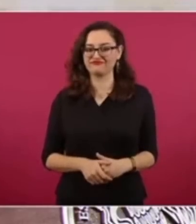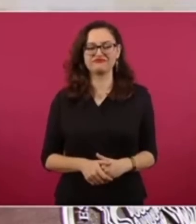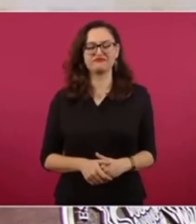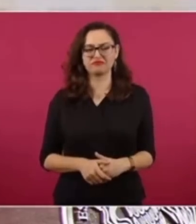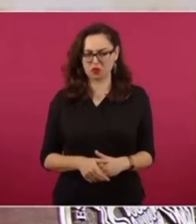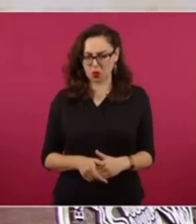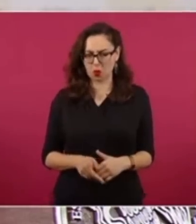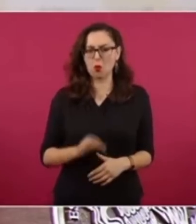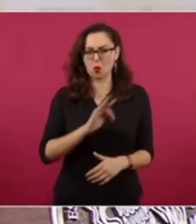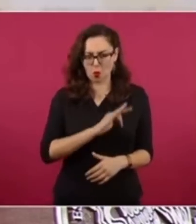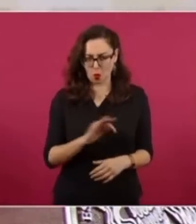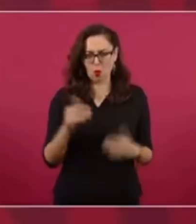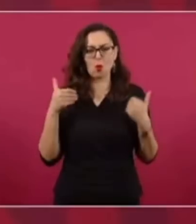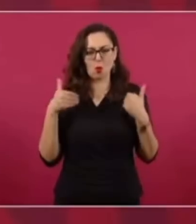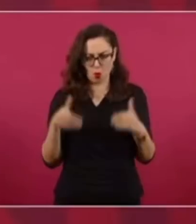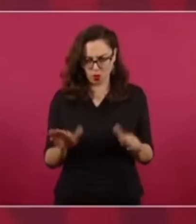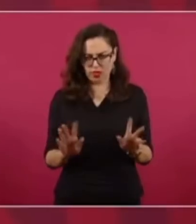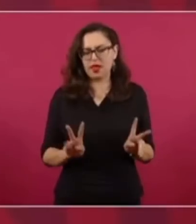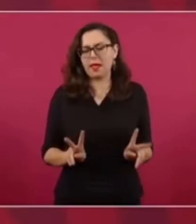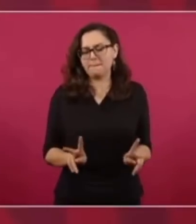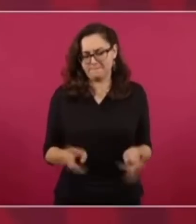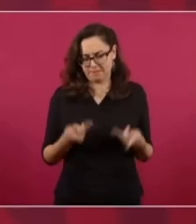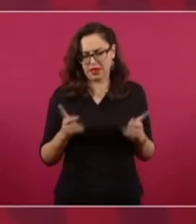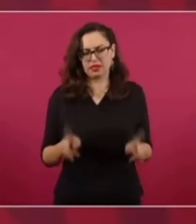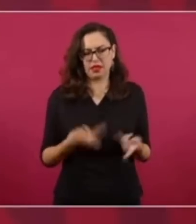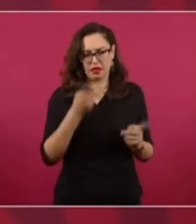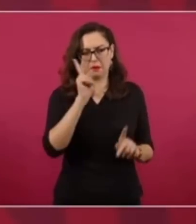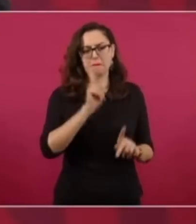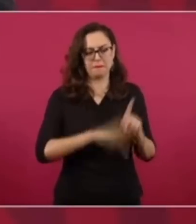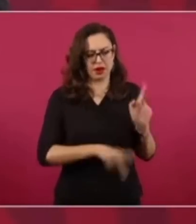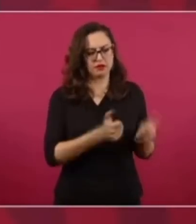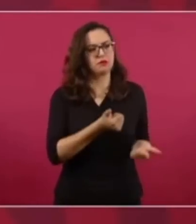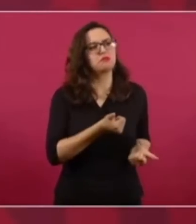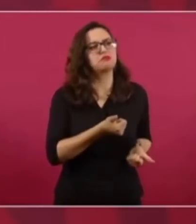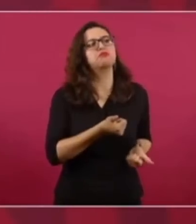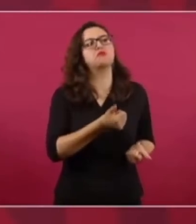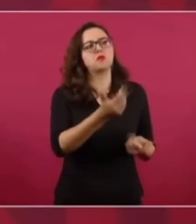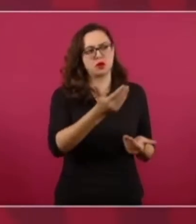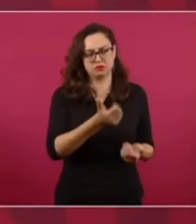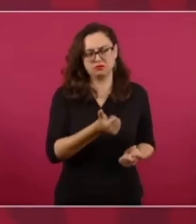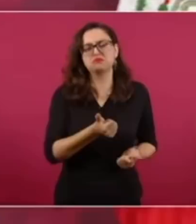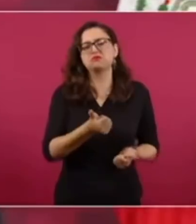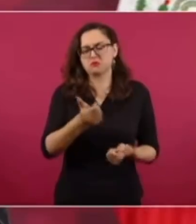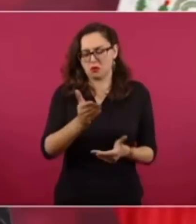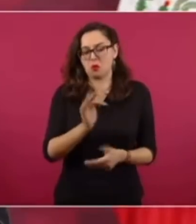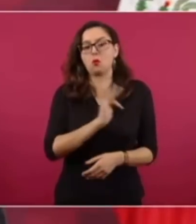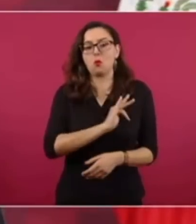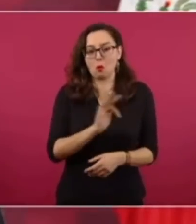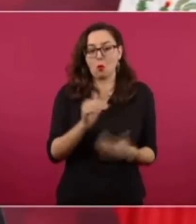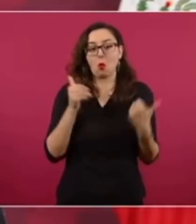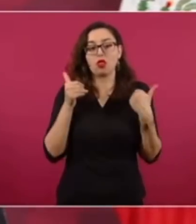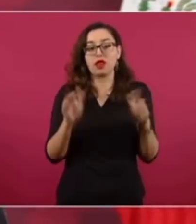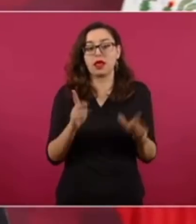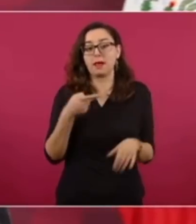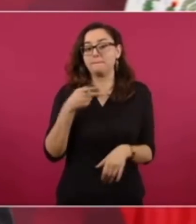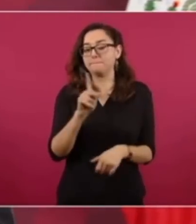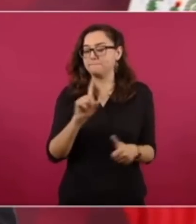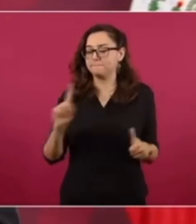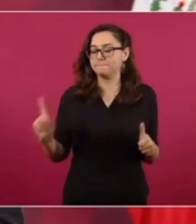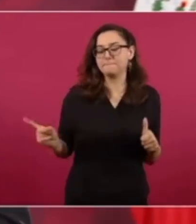prioridad es fortalecer la industria automotriz instalada en México.